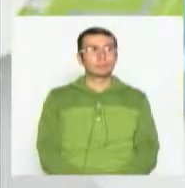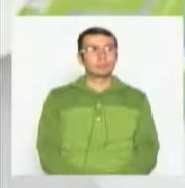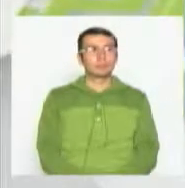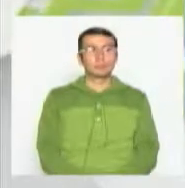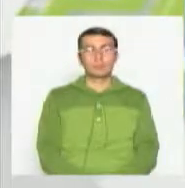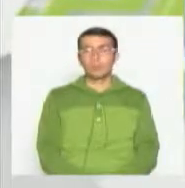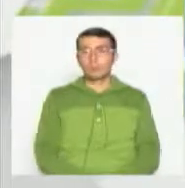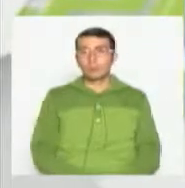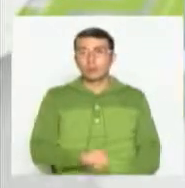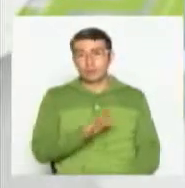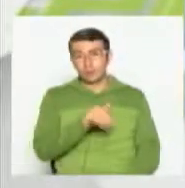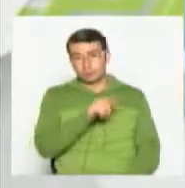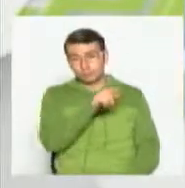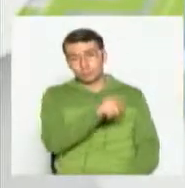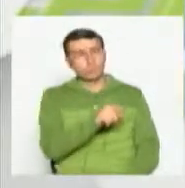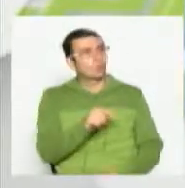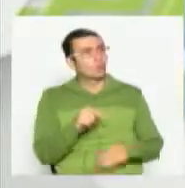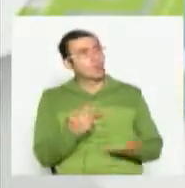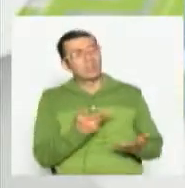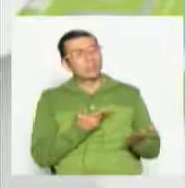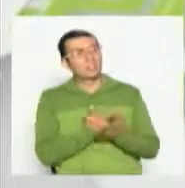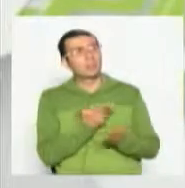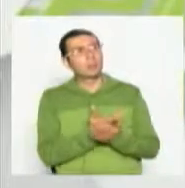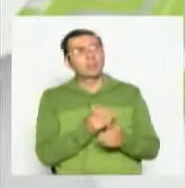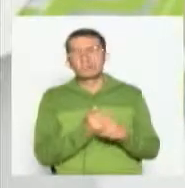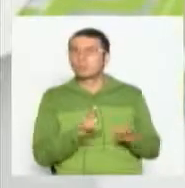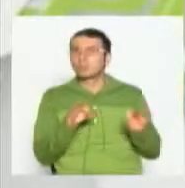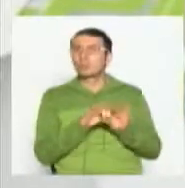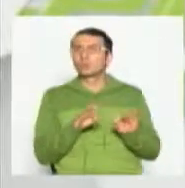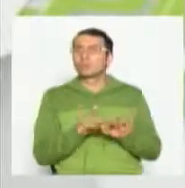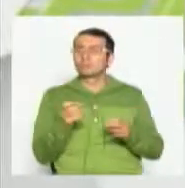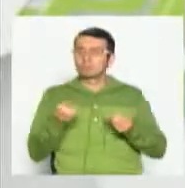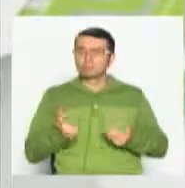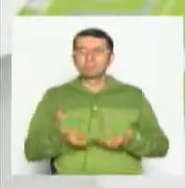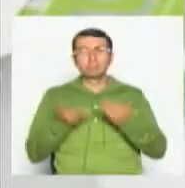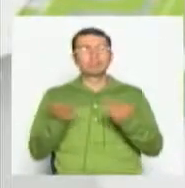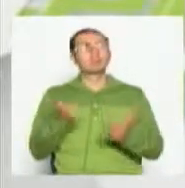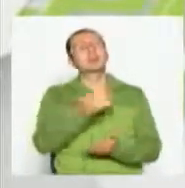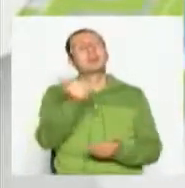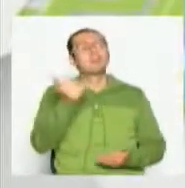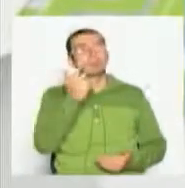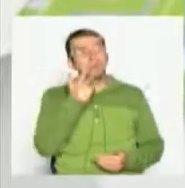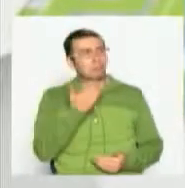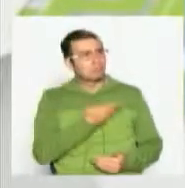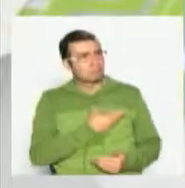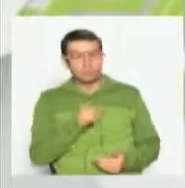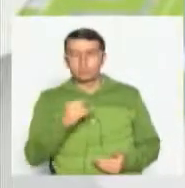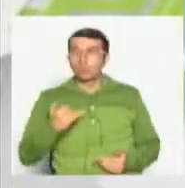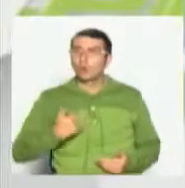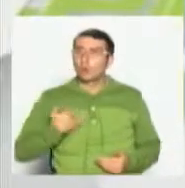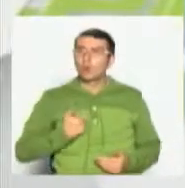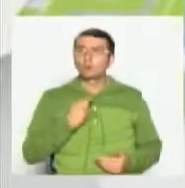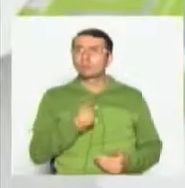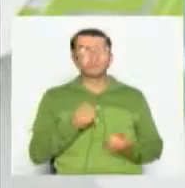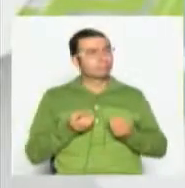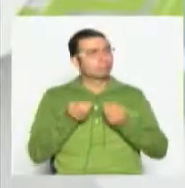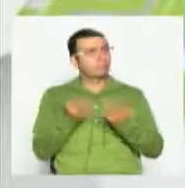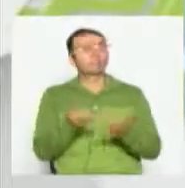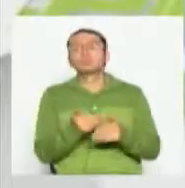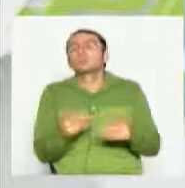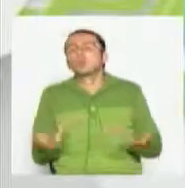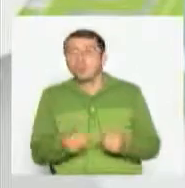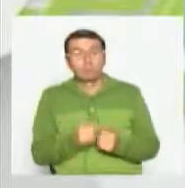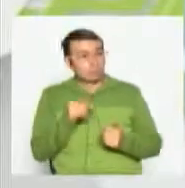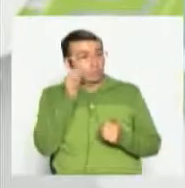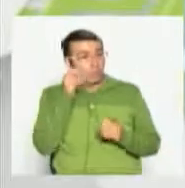Doctor, ¿cuáles serían entonces esas recomendaciones importantes que usted le brinda hoy a los padres de familia, a los jóvenes, pues para que establezcan